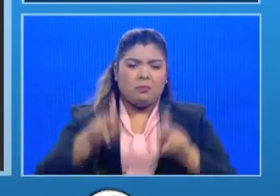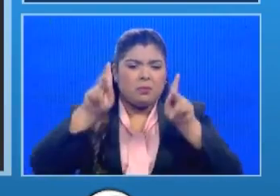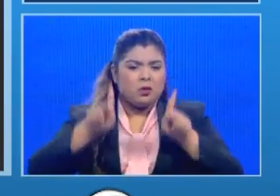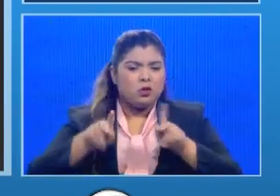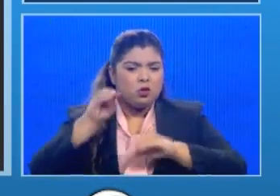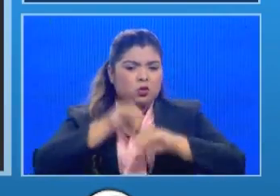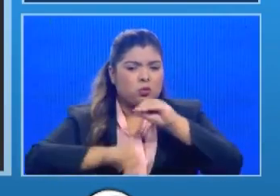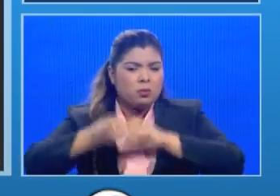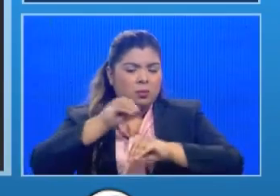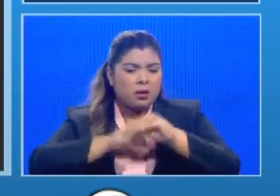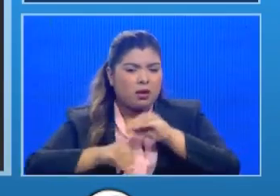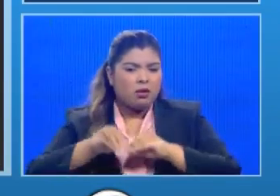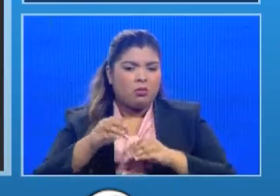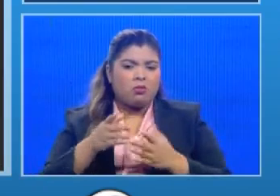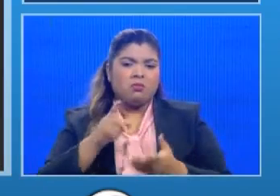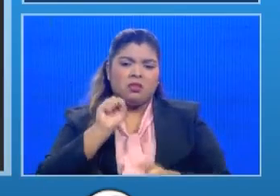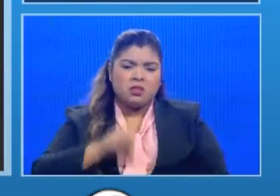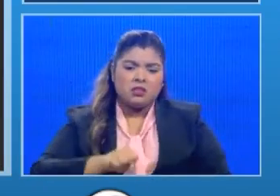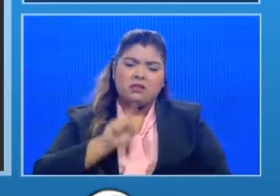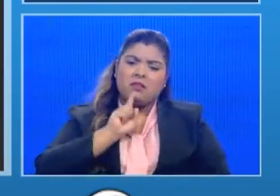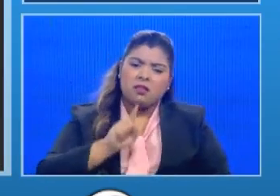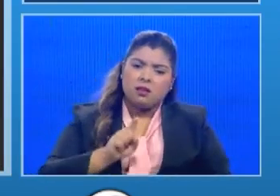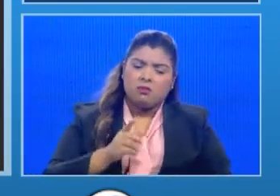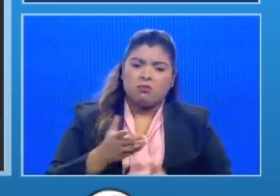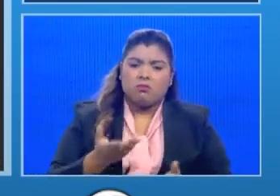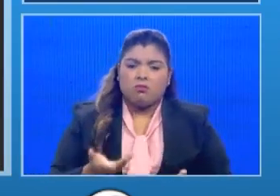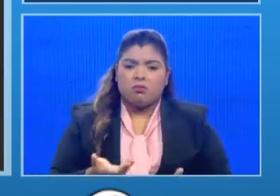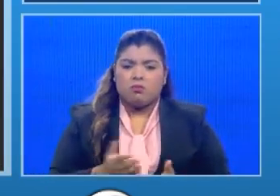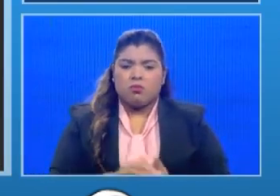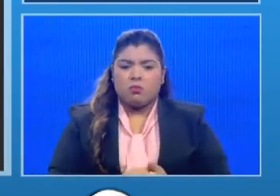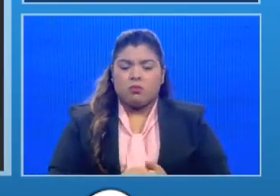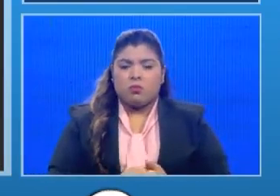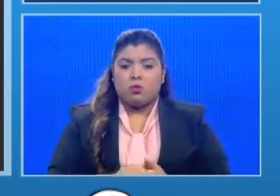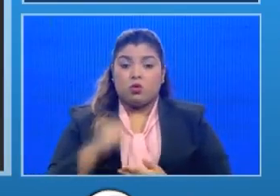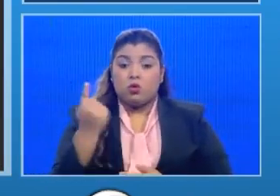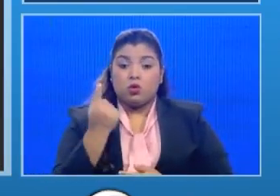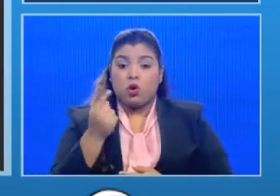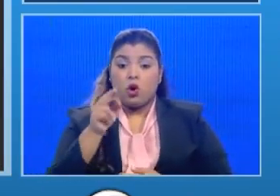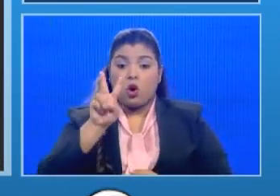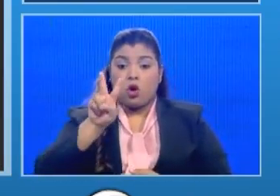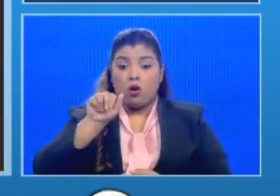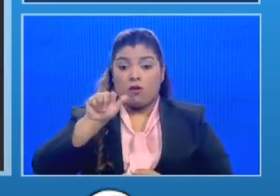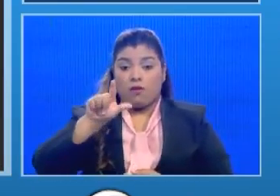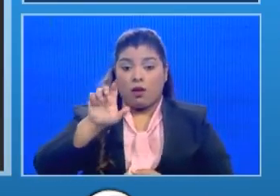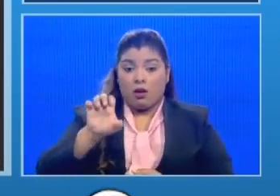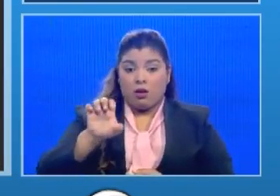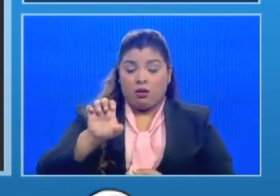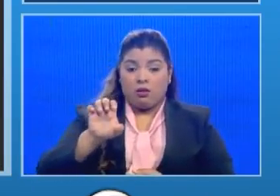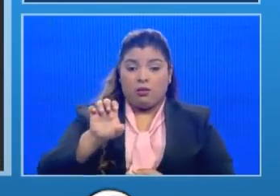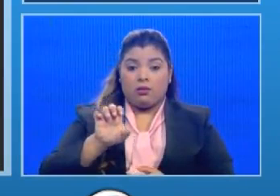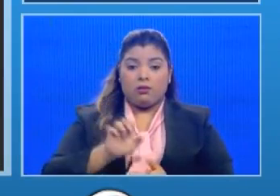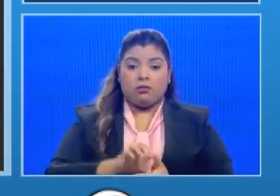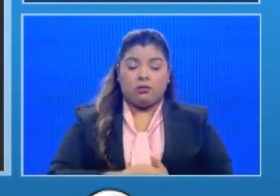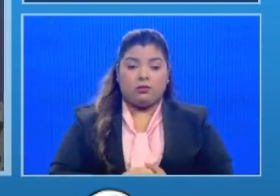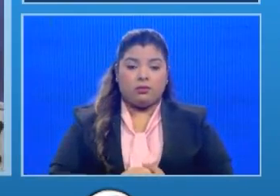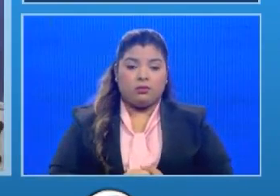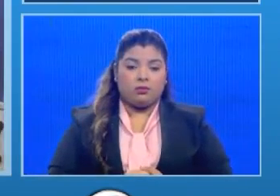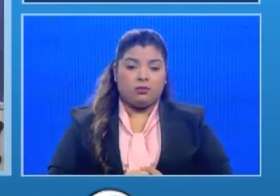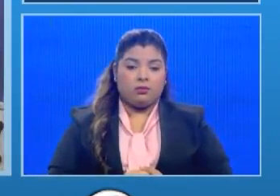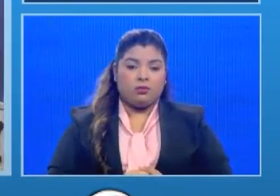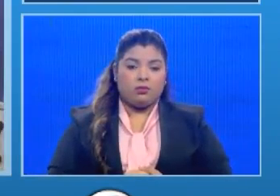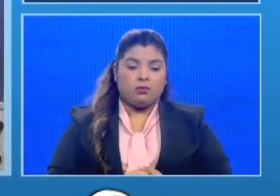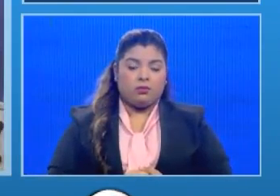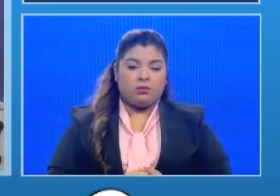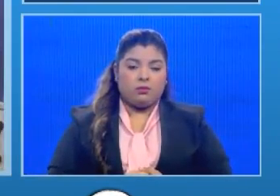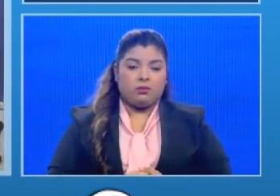qué tan cierto es esto y si solamente van a ser los vales que ustedes están entregando por gobierno le voy a dar la